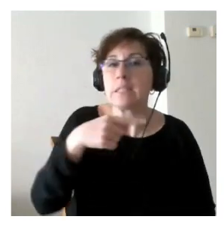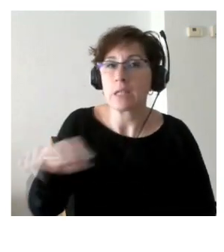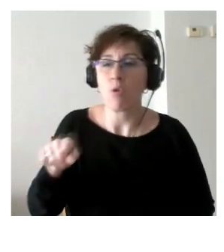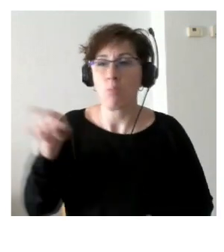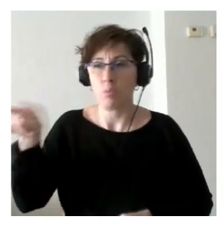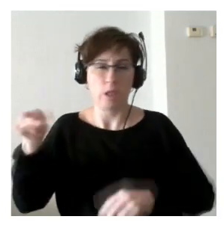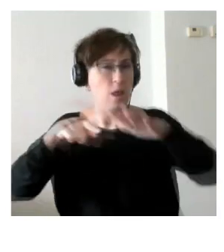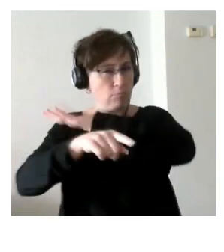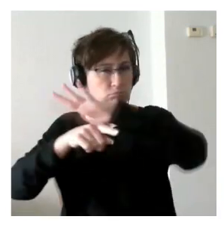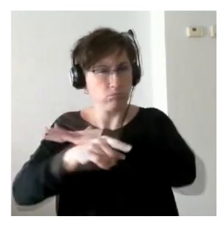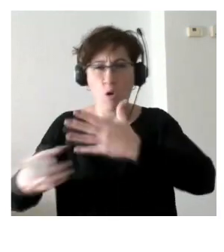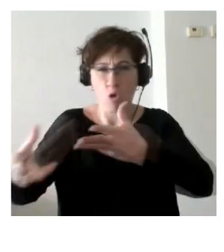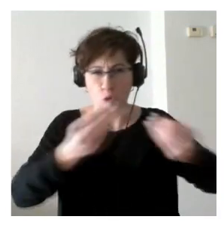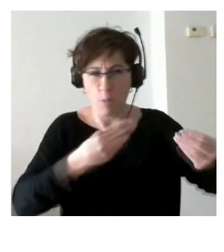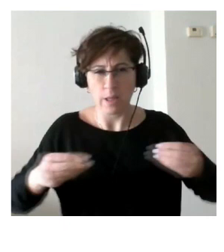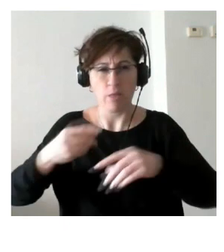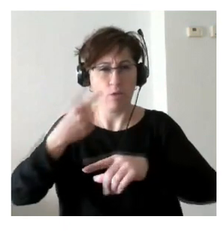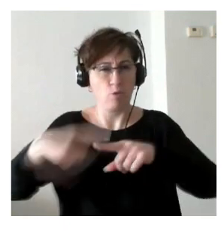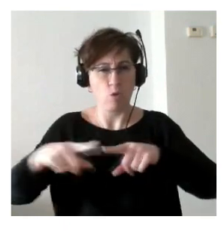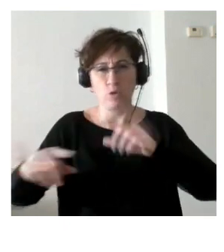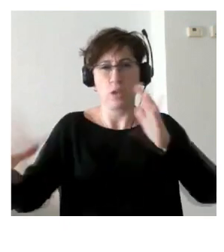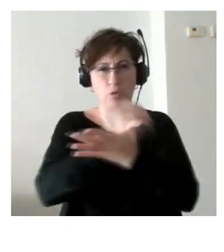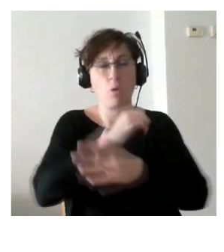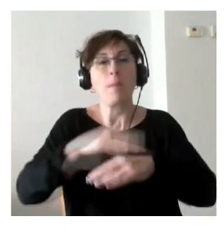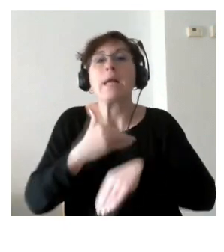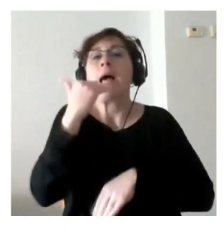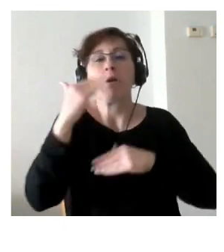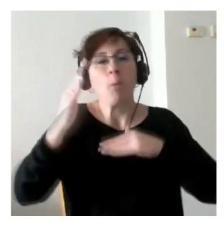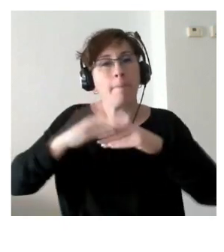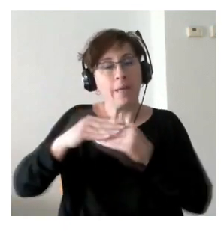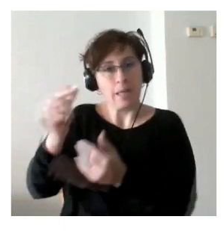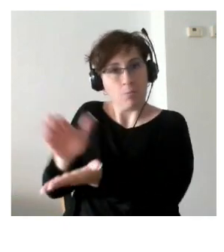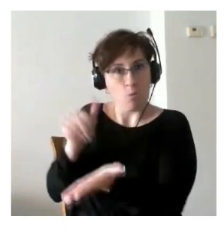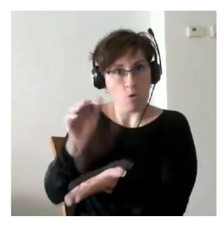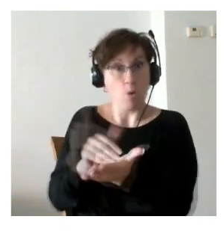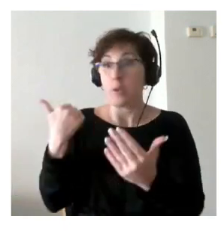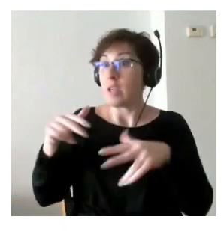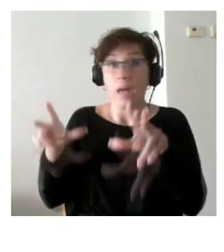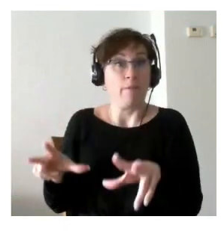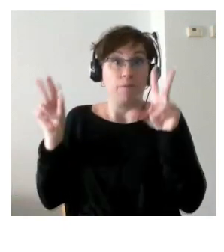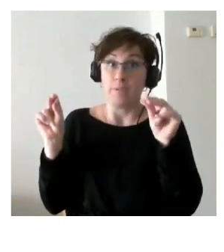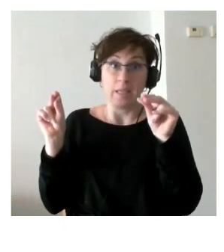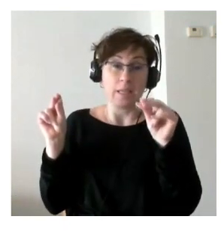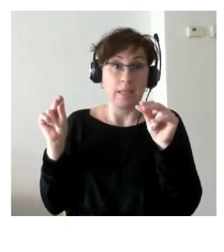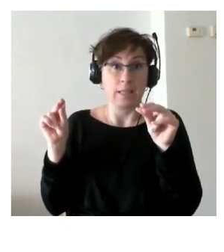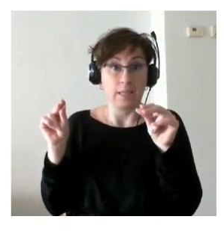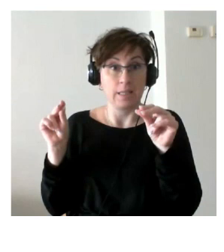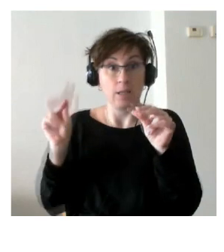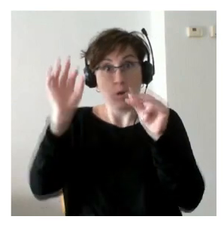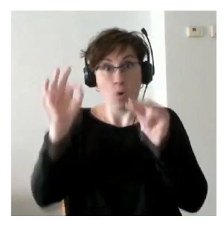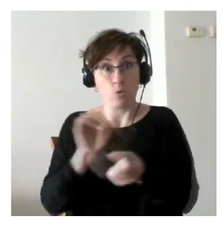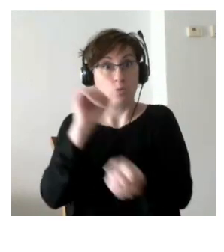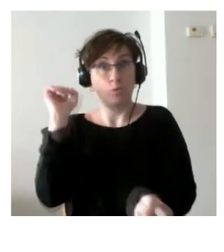documentación todos los papeles para poder conseguirme algo de dinero cuando se termina ese apoyo económico que es cuando sales del centro